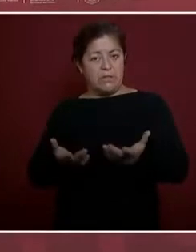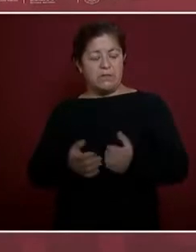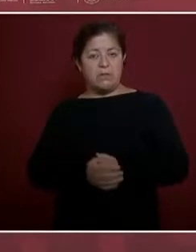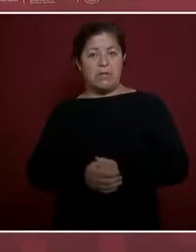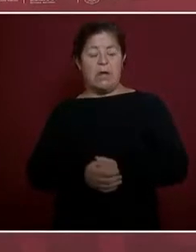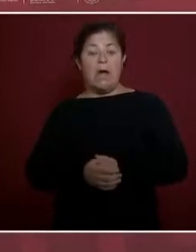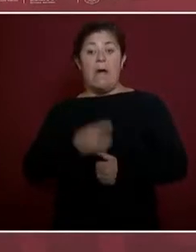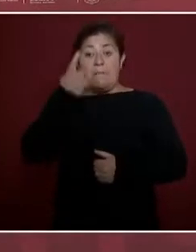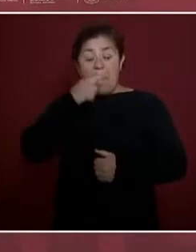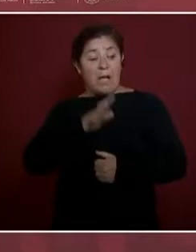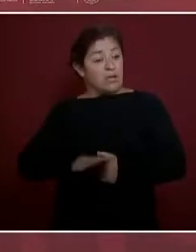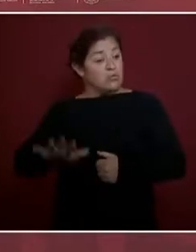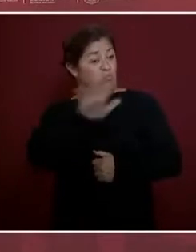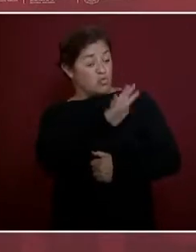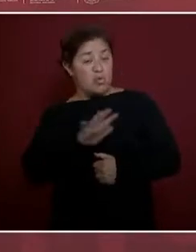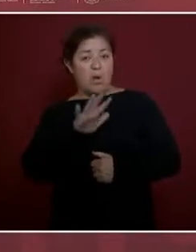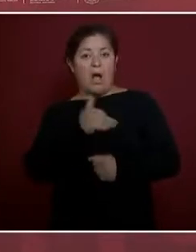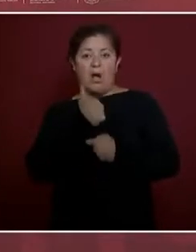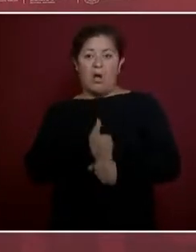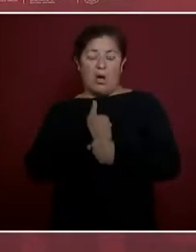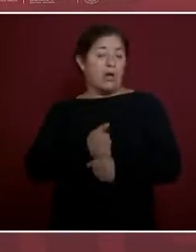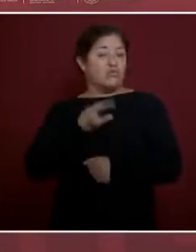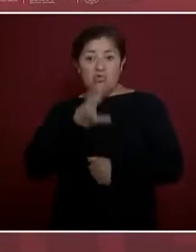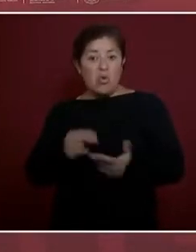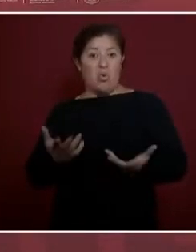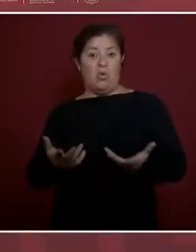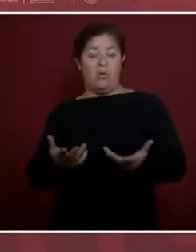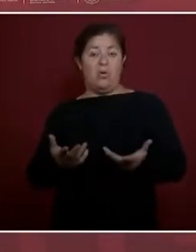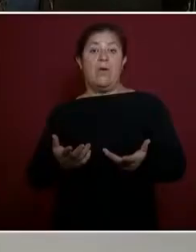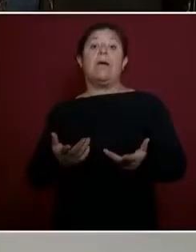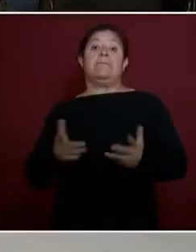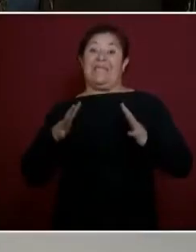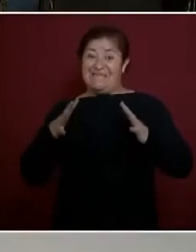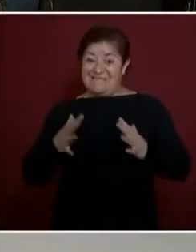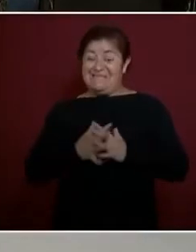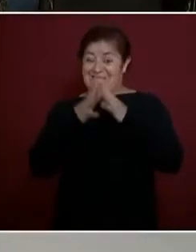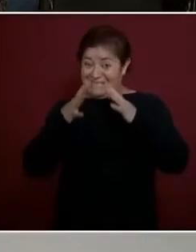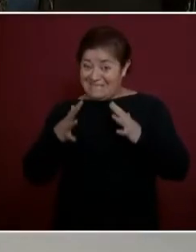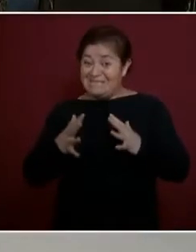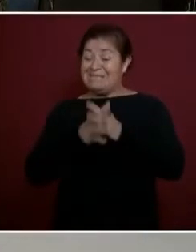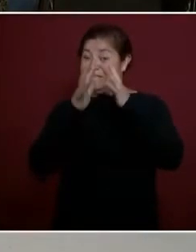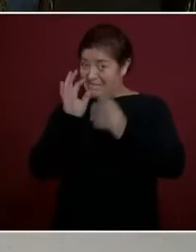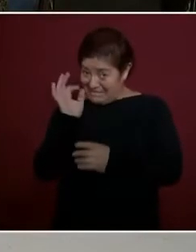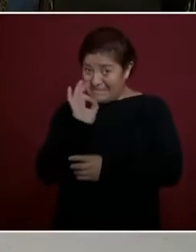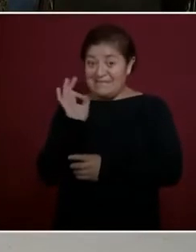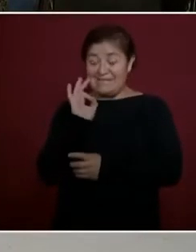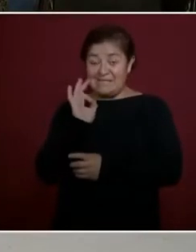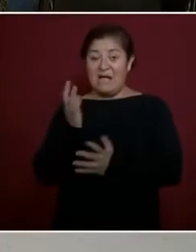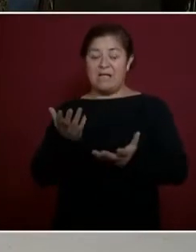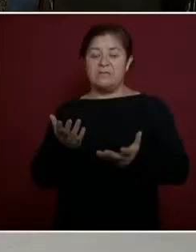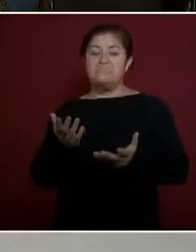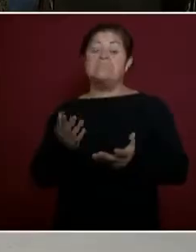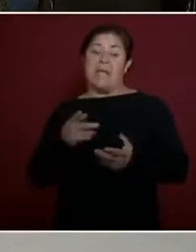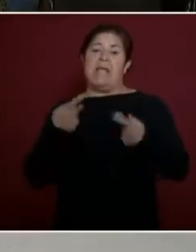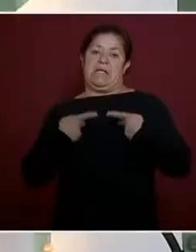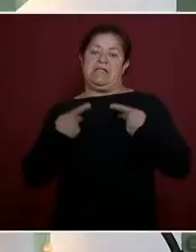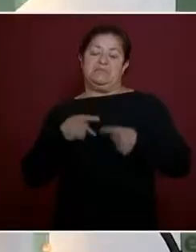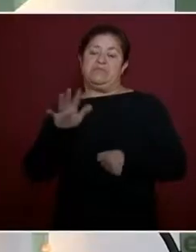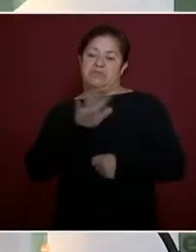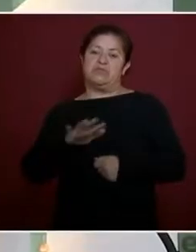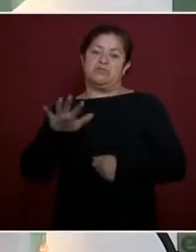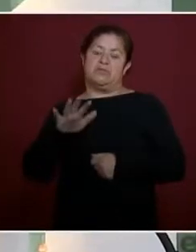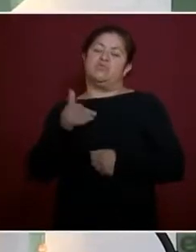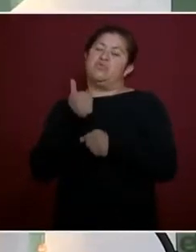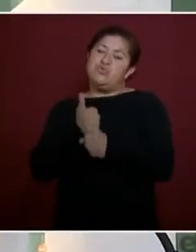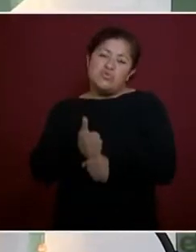se sufra, porque si hay guerras, pues sufre la gente donde